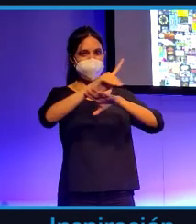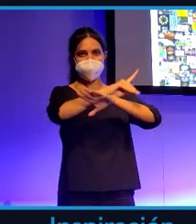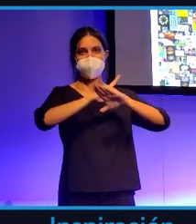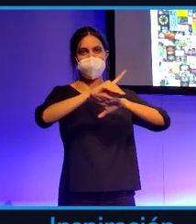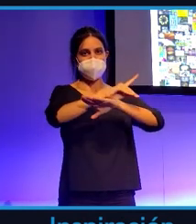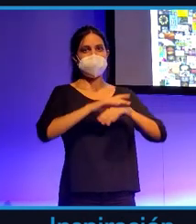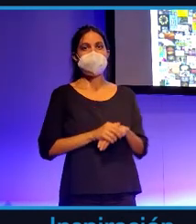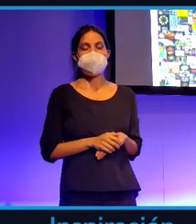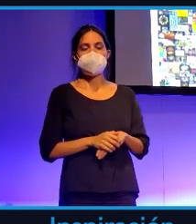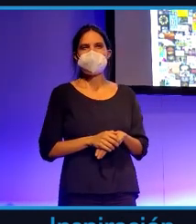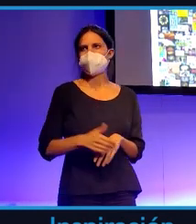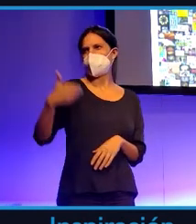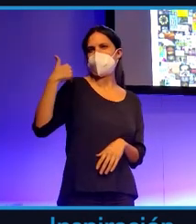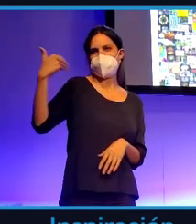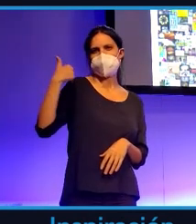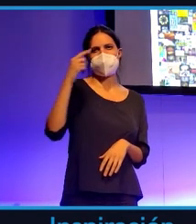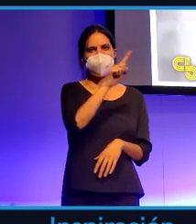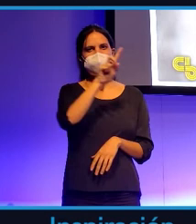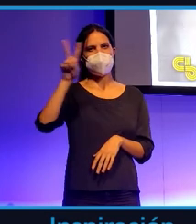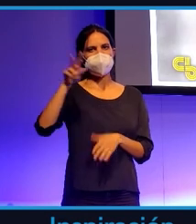Se pagaron hace nada 12 millones